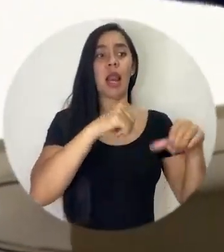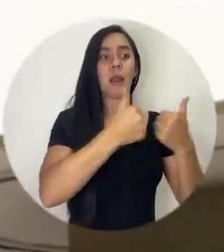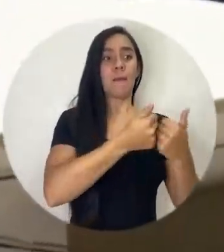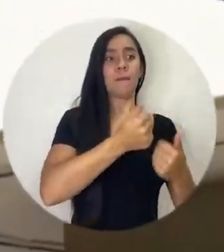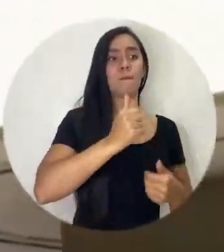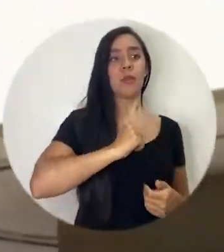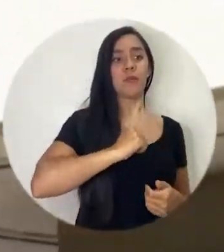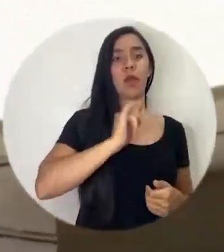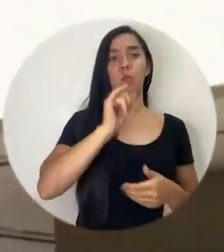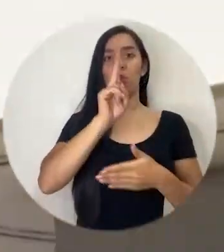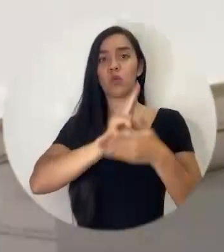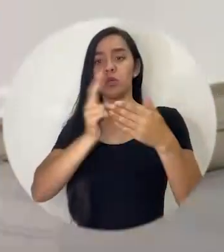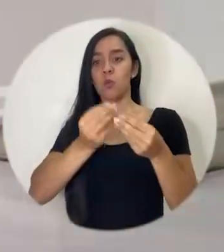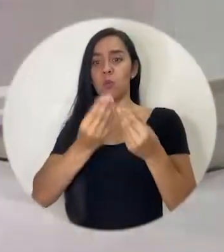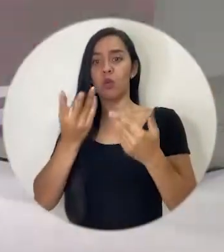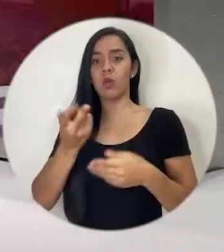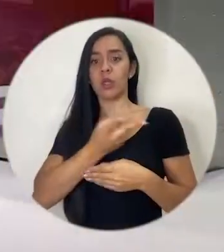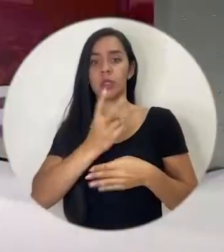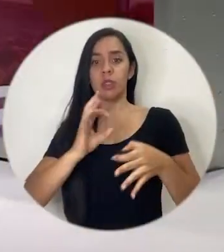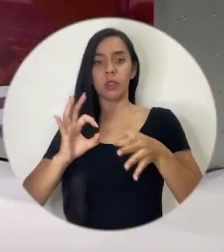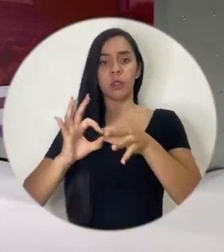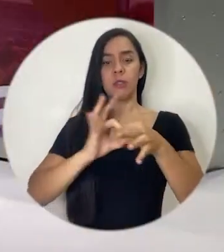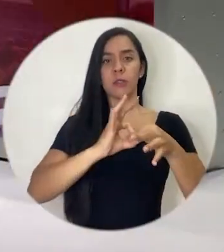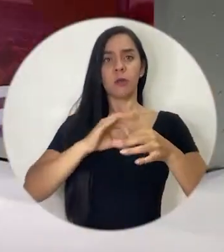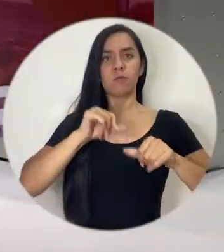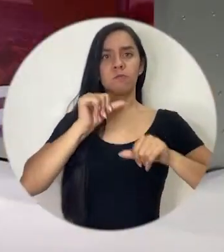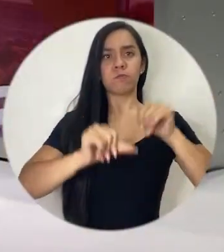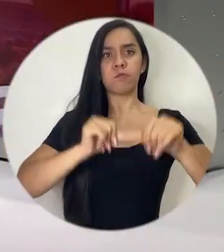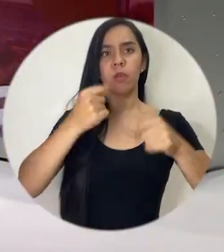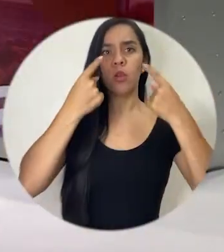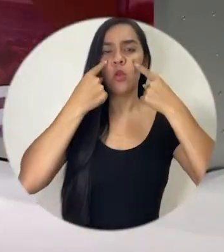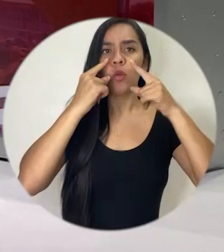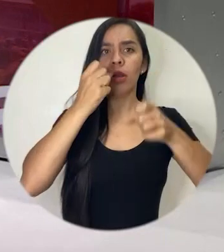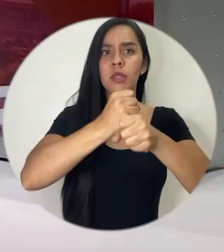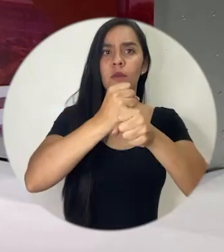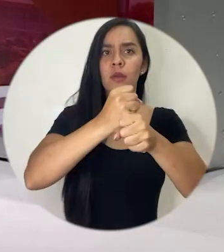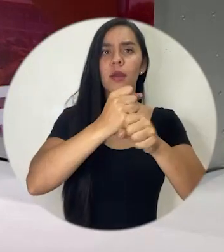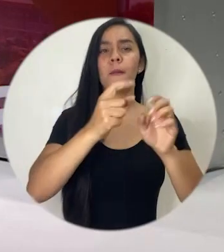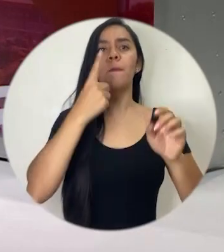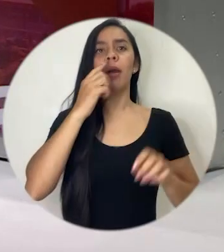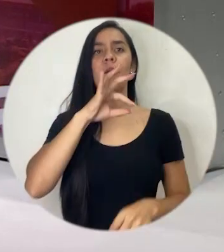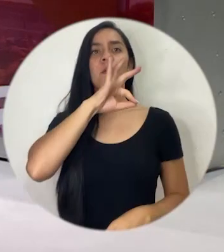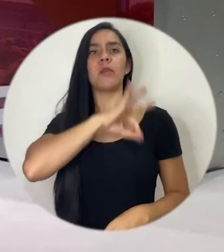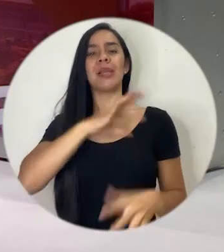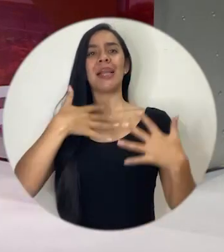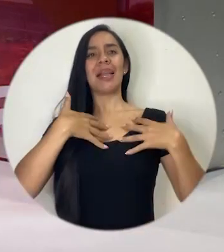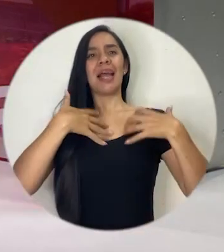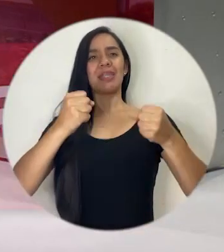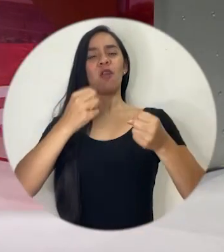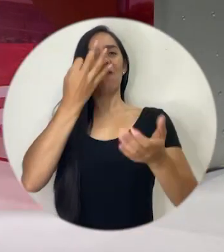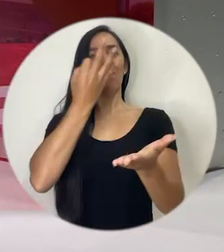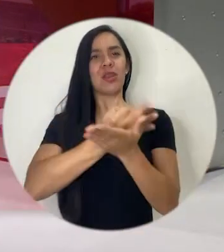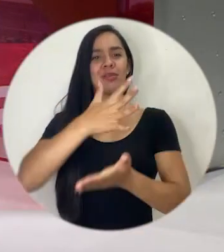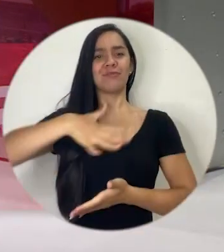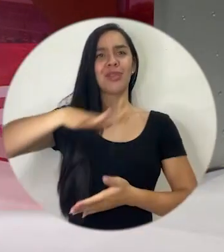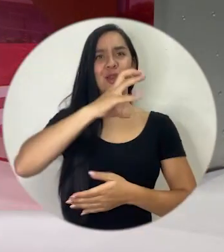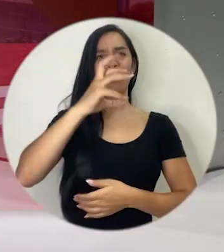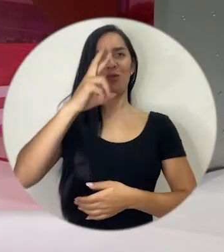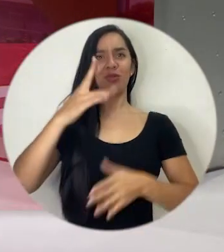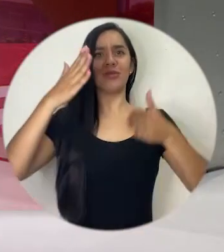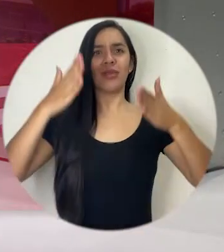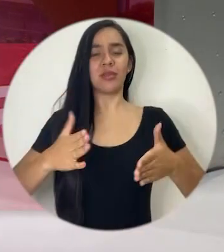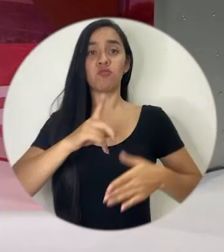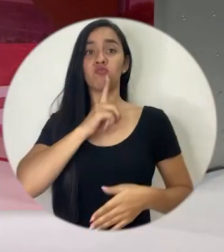como las universidades públicas pues están uniendo esfuerzos para seguir trabajando en esto en favor de la salud financiera de los costarricenses que en